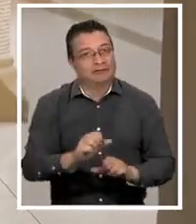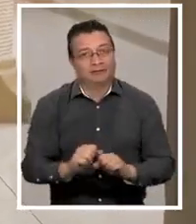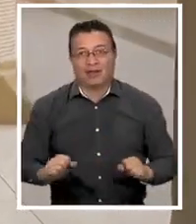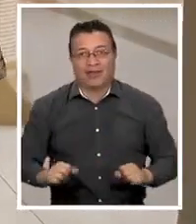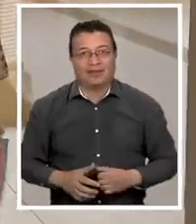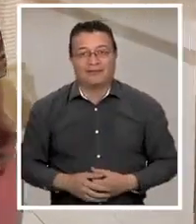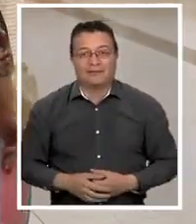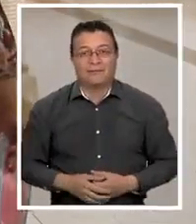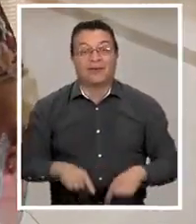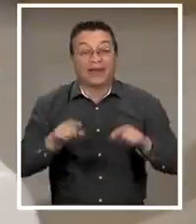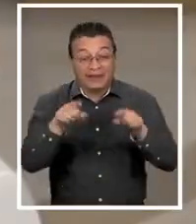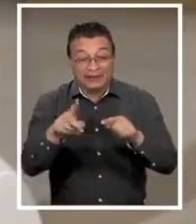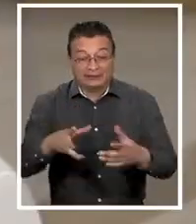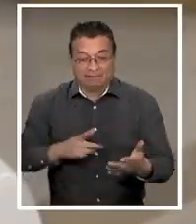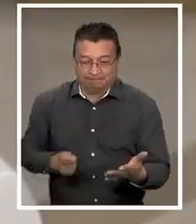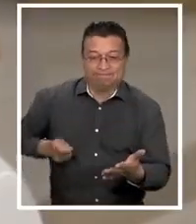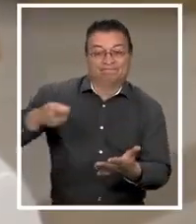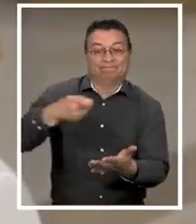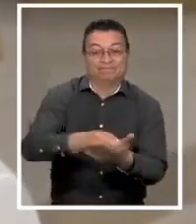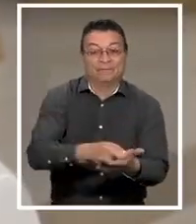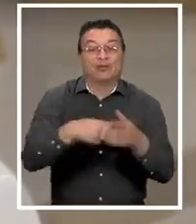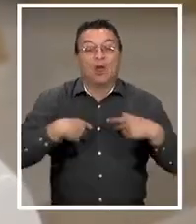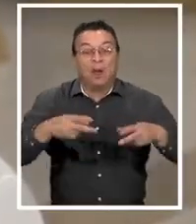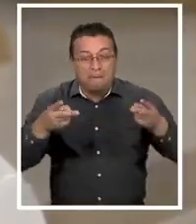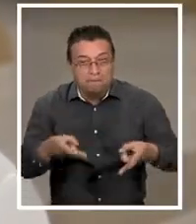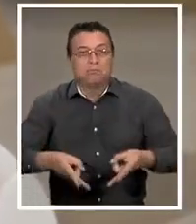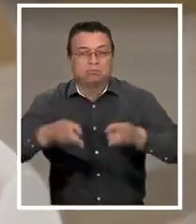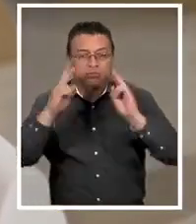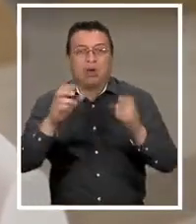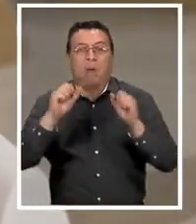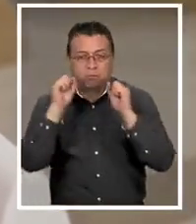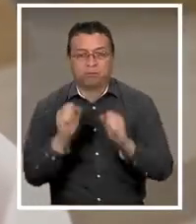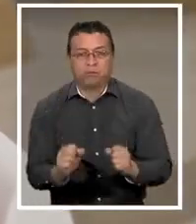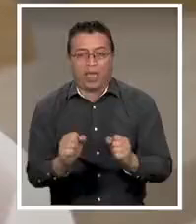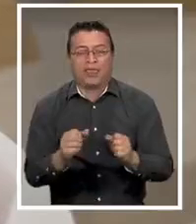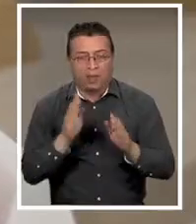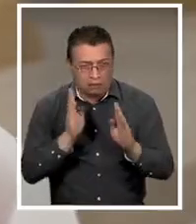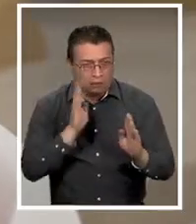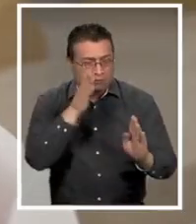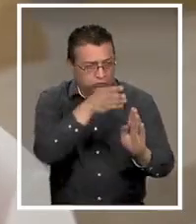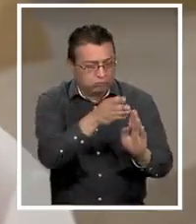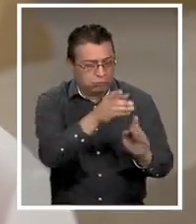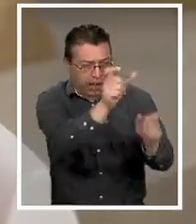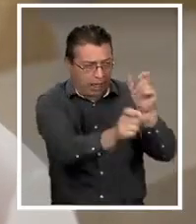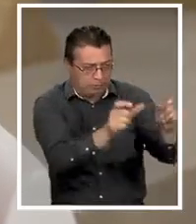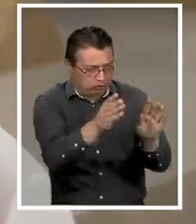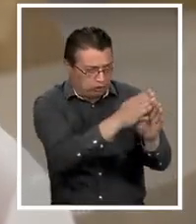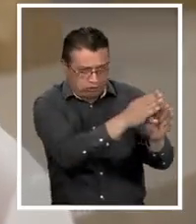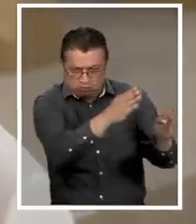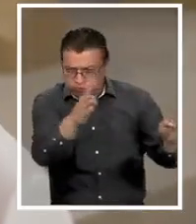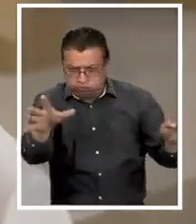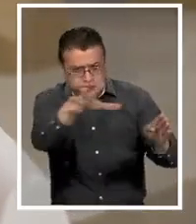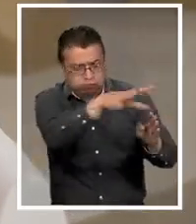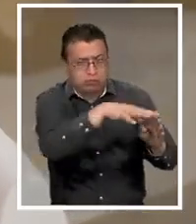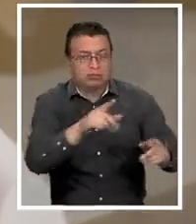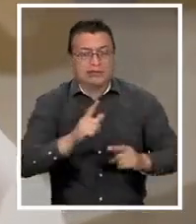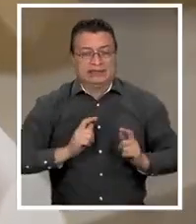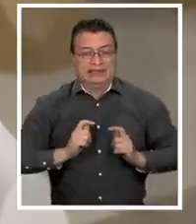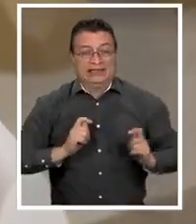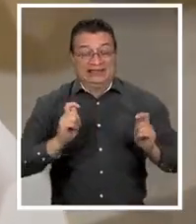olvida fácilmente. Este financiamiento ha posibilitado poder abarcar a una población